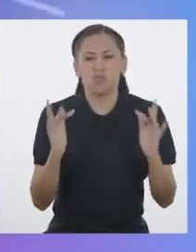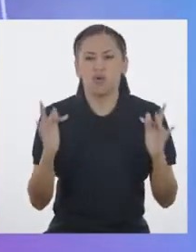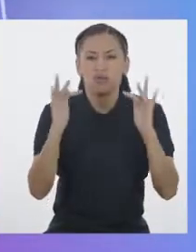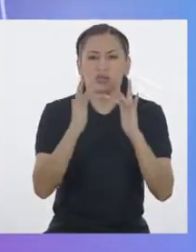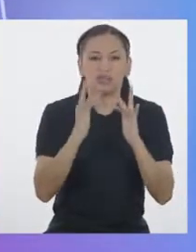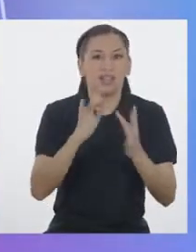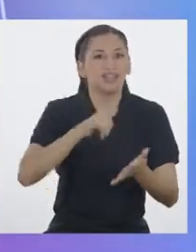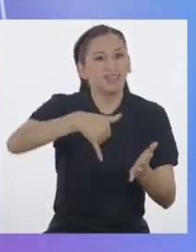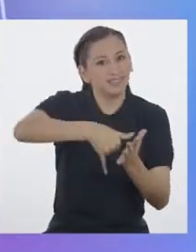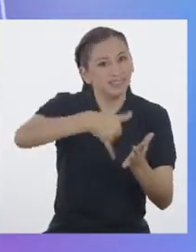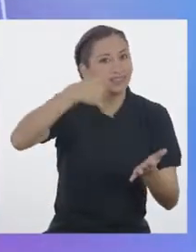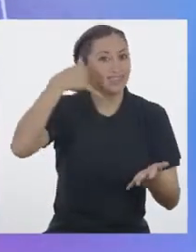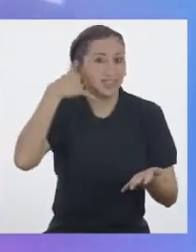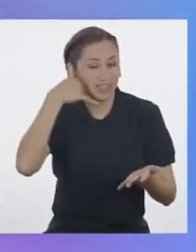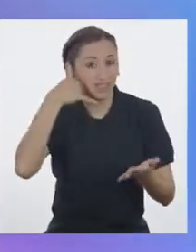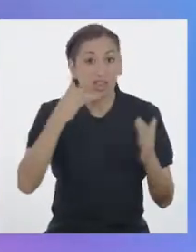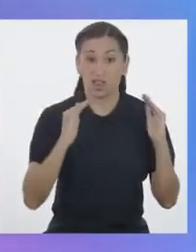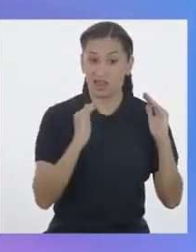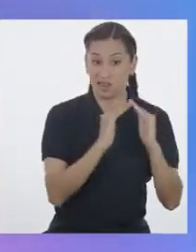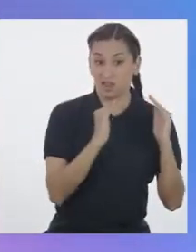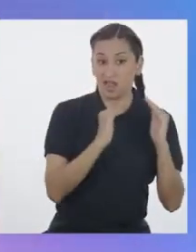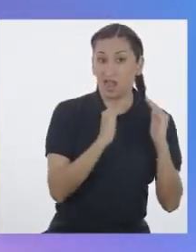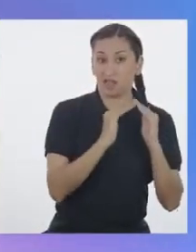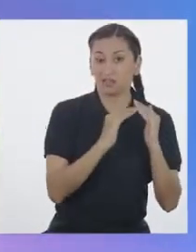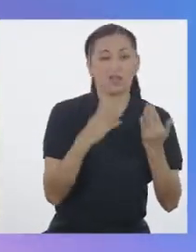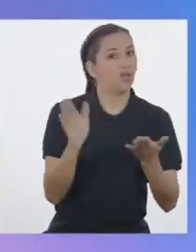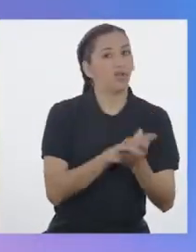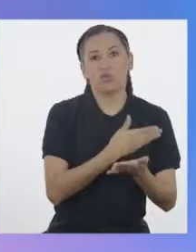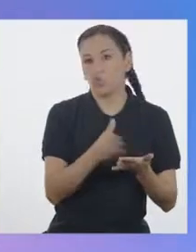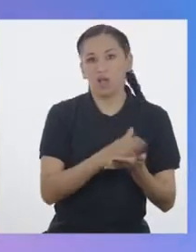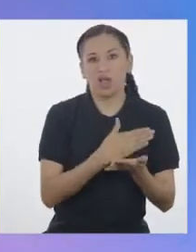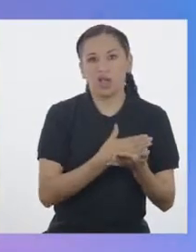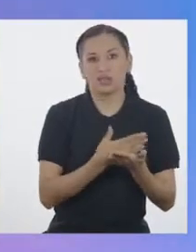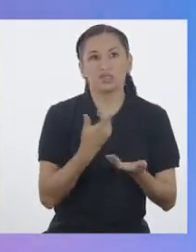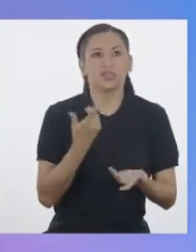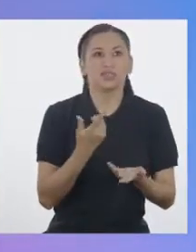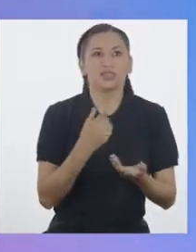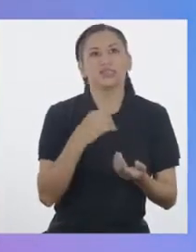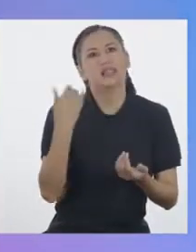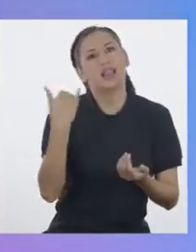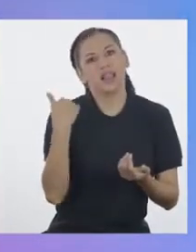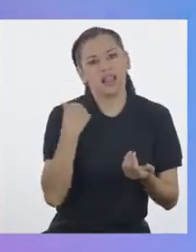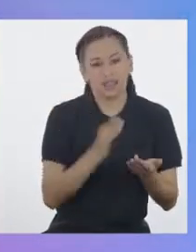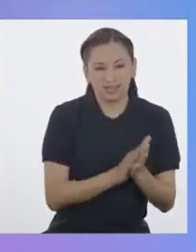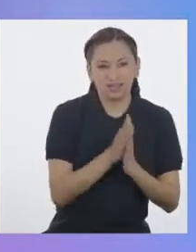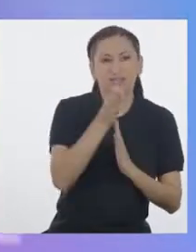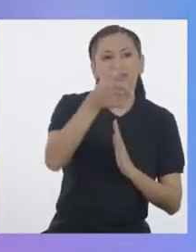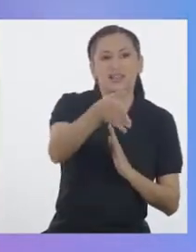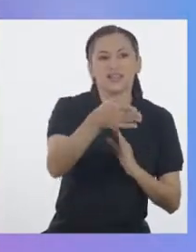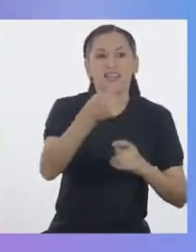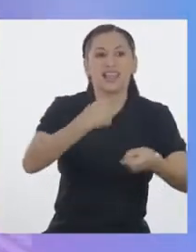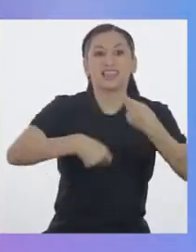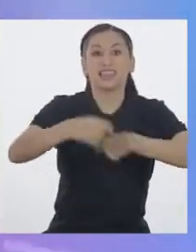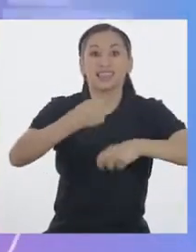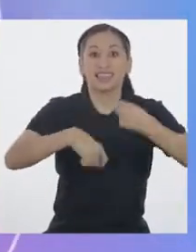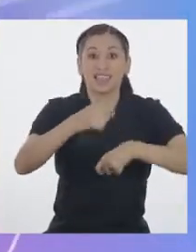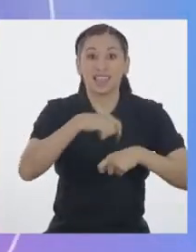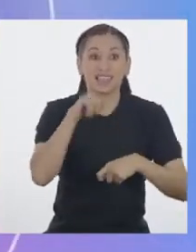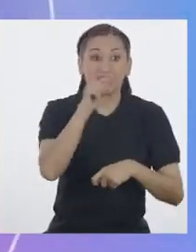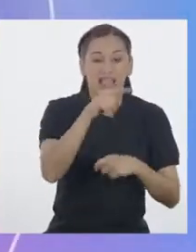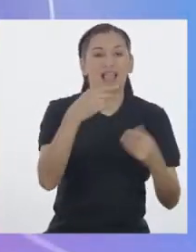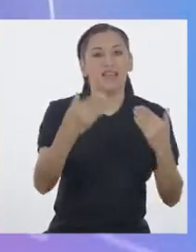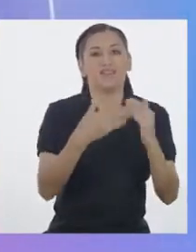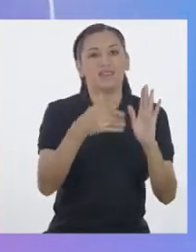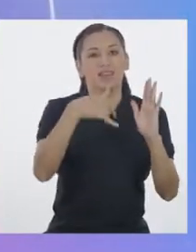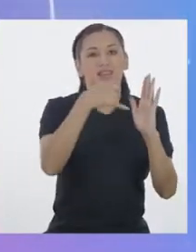por teléfono En casa, no teníamos Así que había que ir a la bodega de la esquina Donde sí